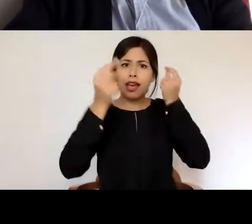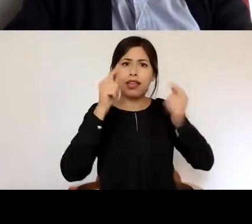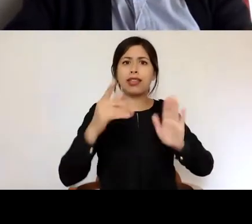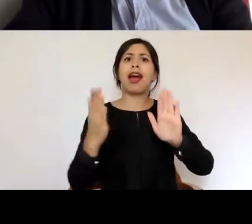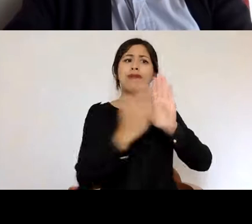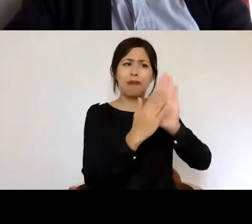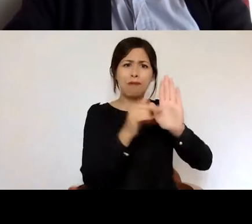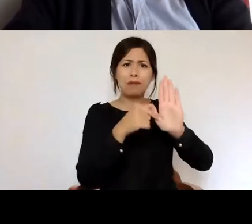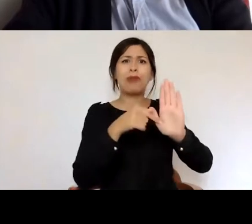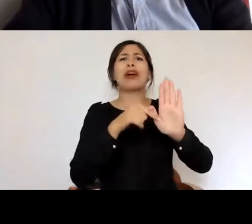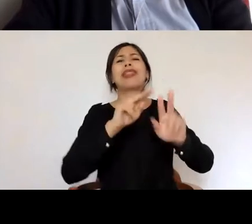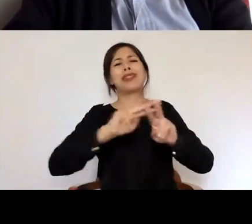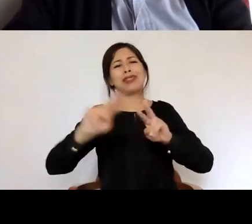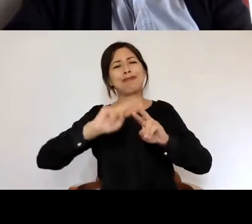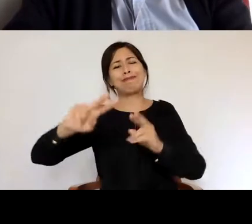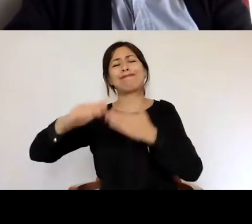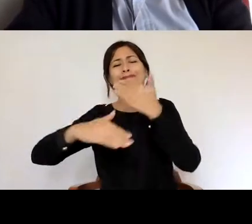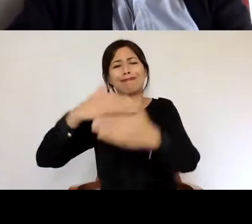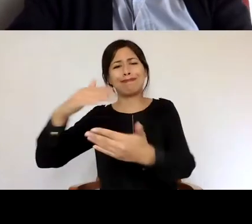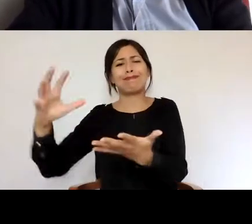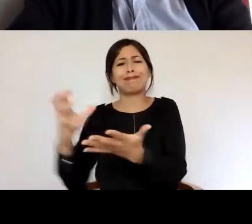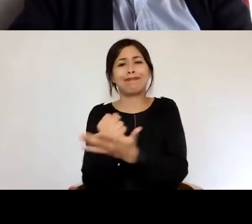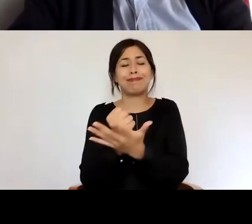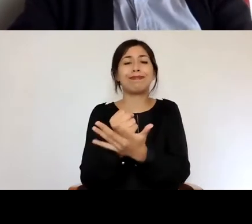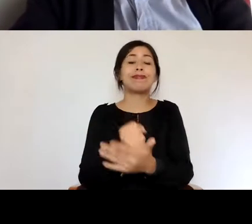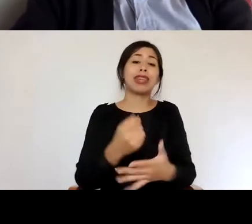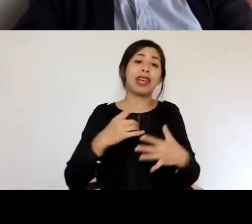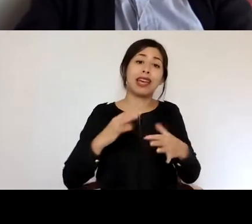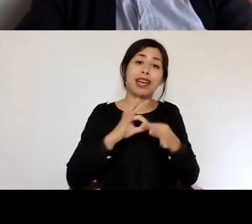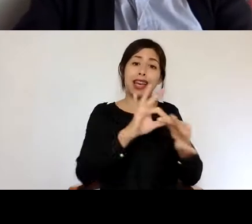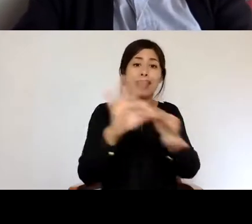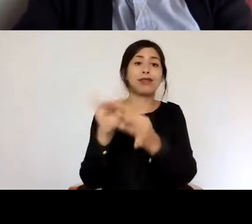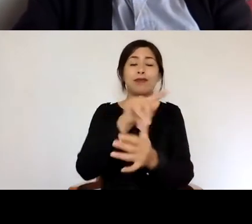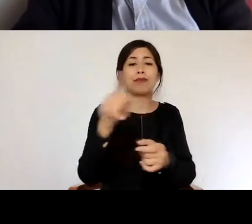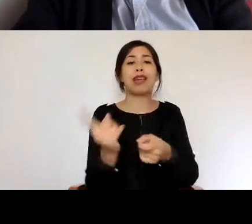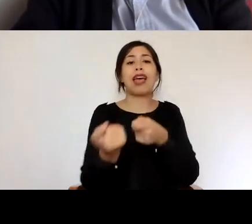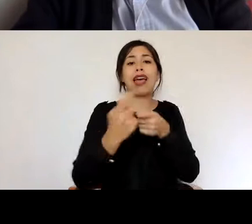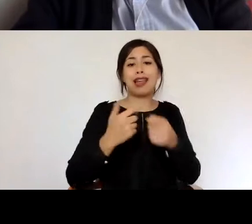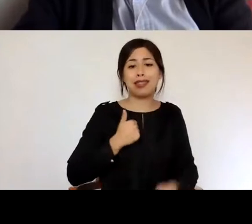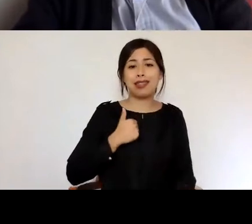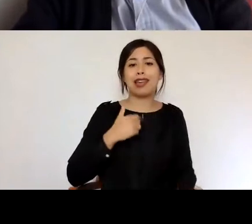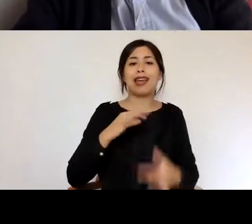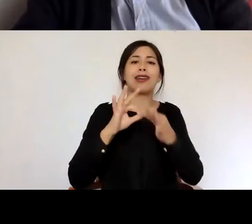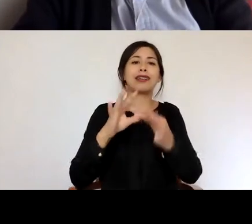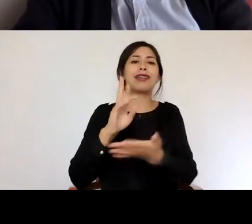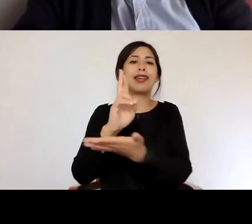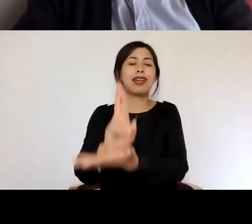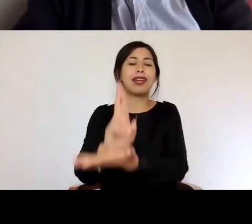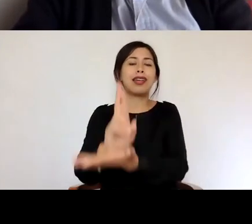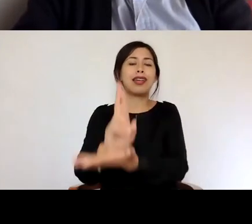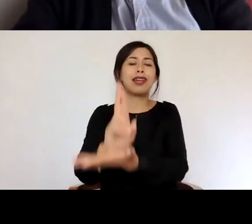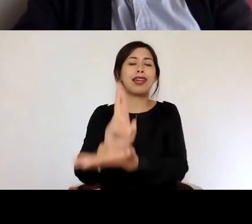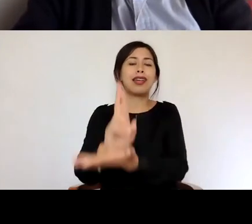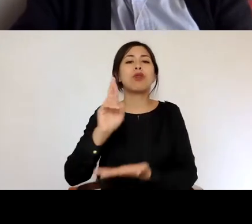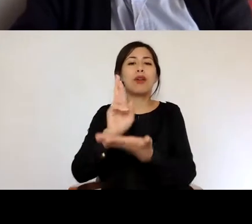así que un millón de gracias por su asistencia gracias rector gracias por el rector los decanos que nos acompañaron y a todos ustedes